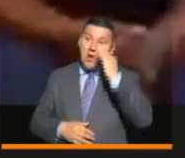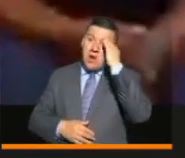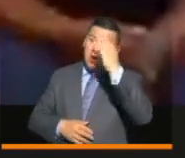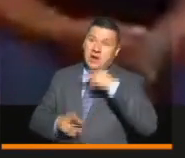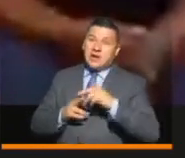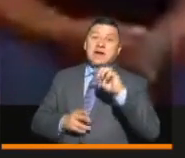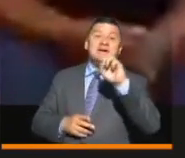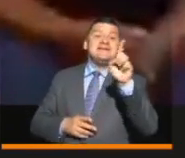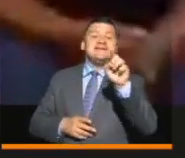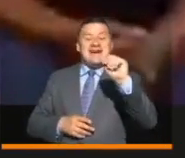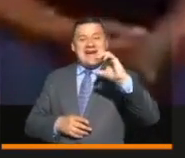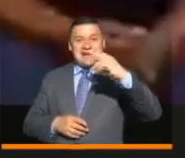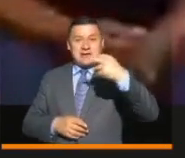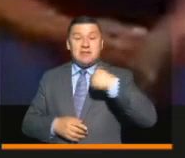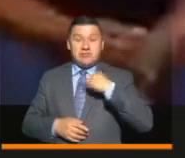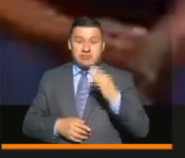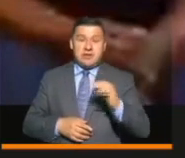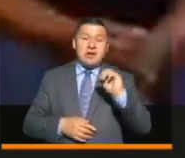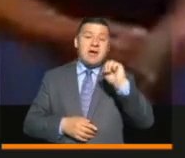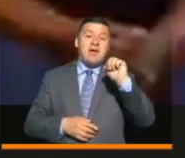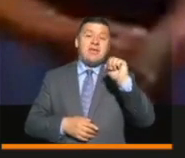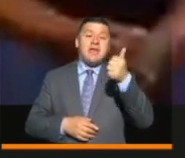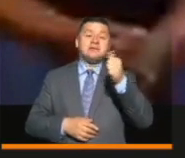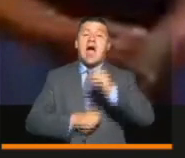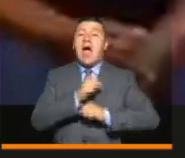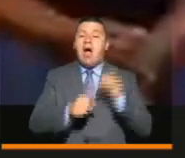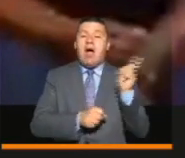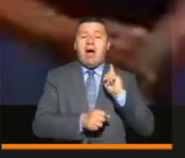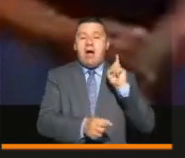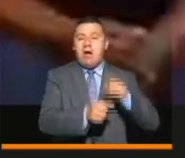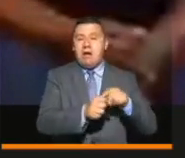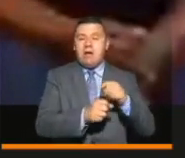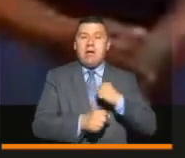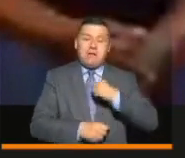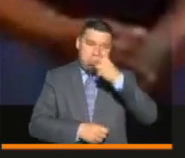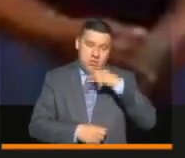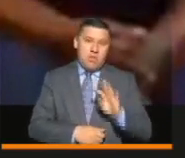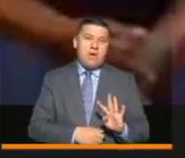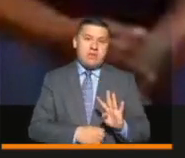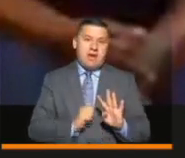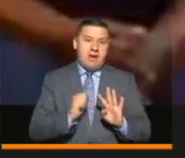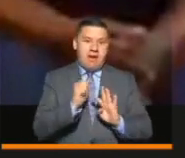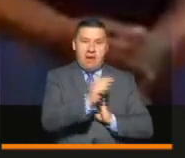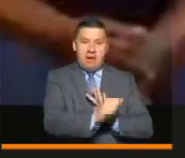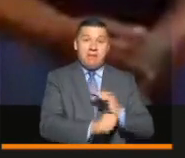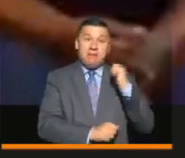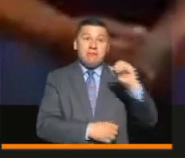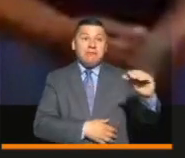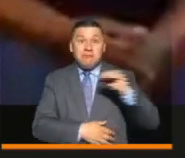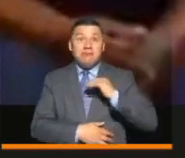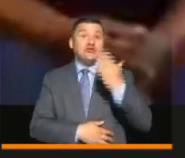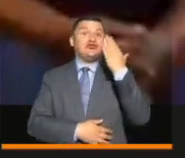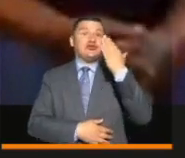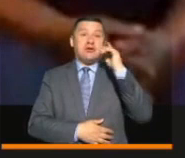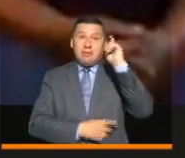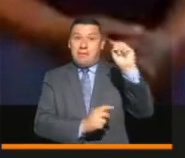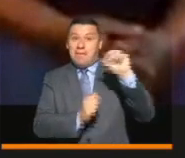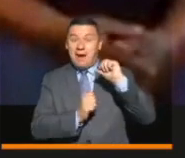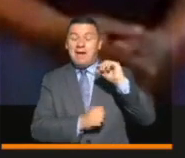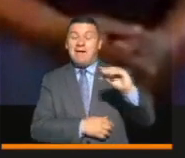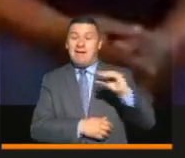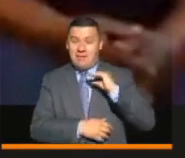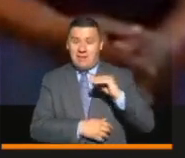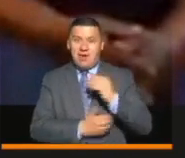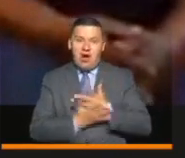mi nombre es Sacha, tengo 10 años en Familias en Acción, tengo cuatro hijas, y me ha beneficiado en poder comprarle